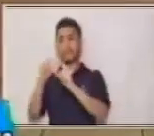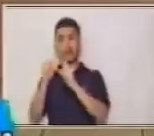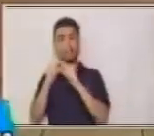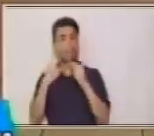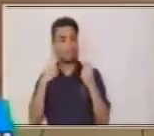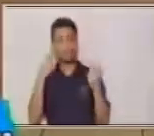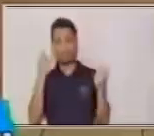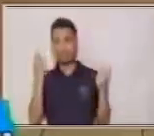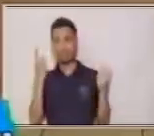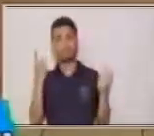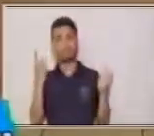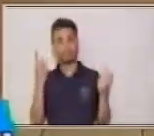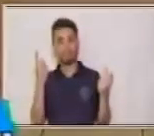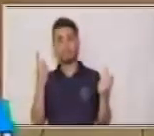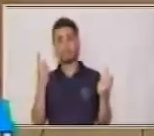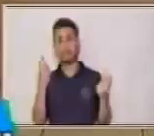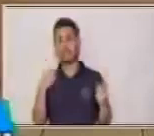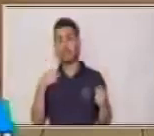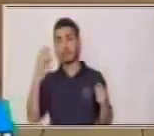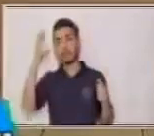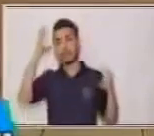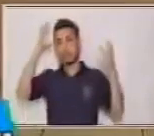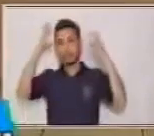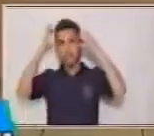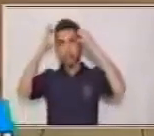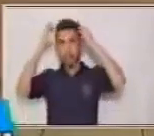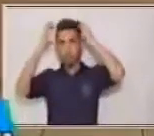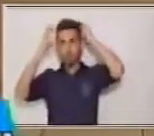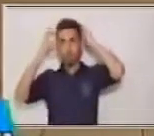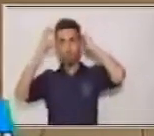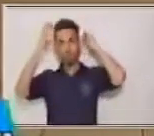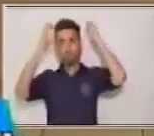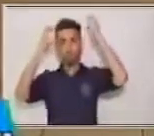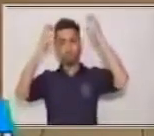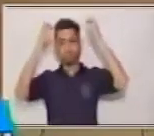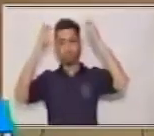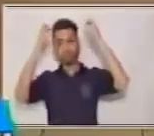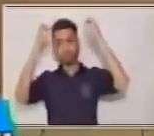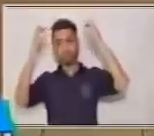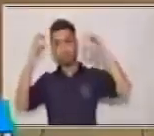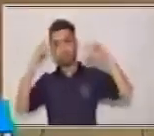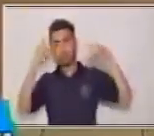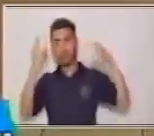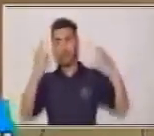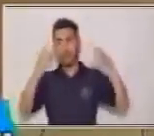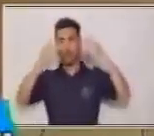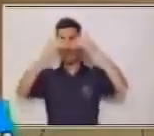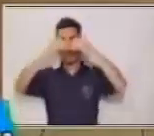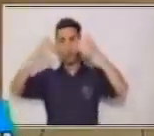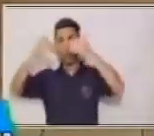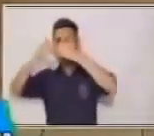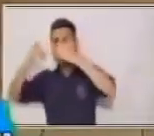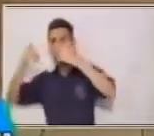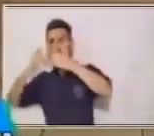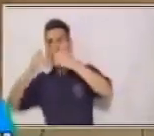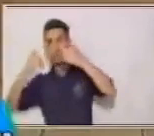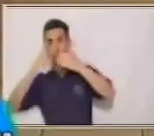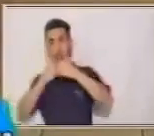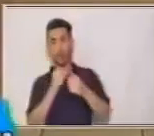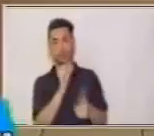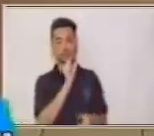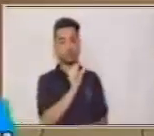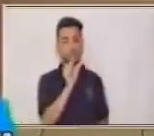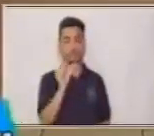decodificar y nuestro cerebro en ese preciso momento empieza a separar por sílabas